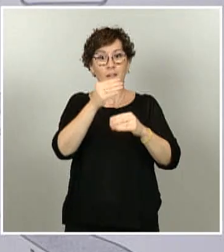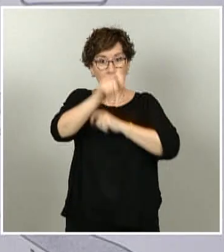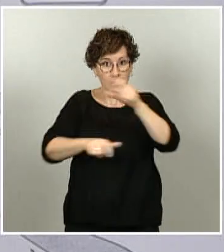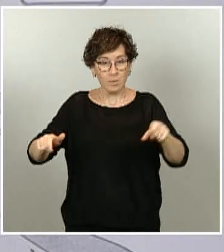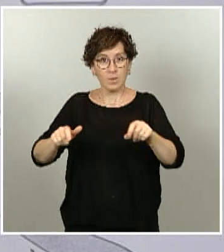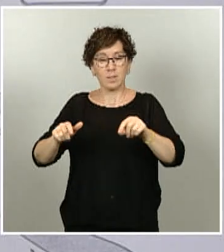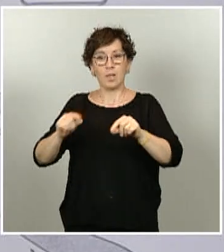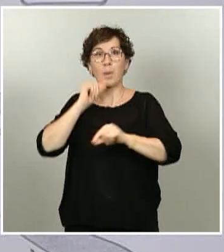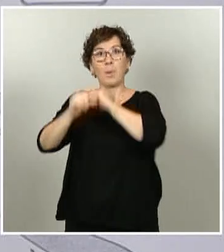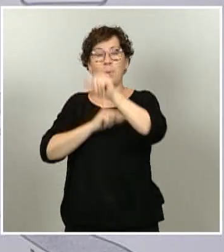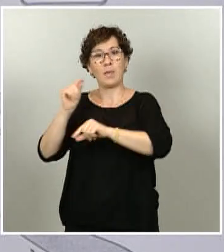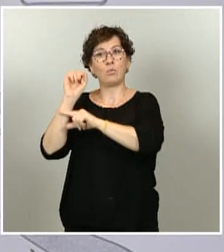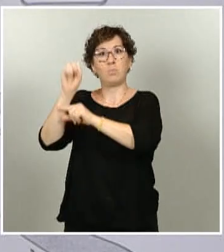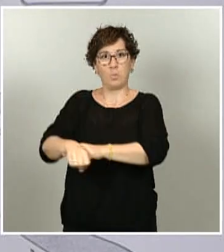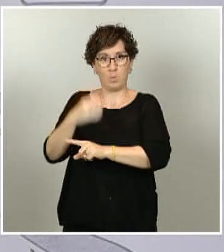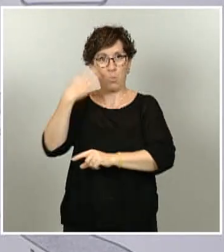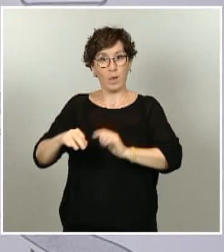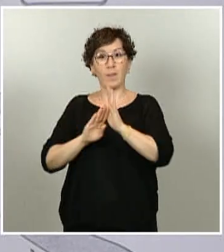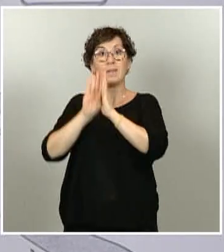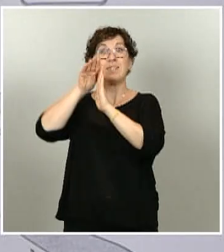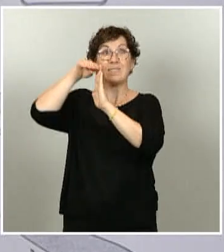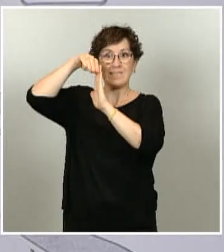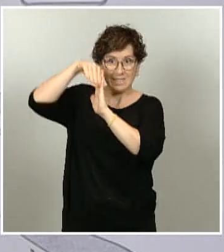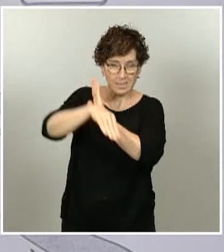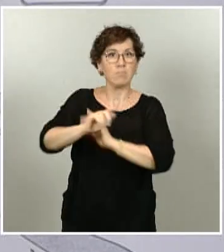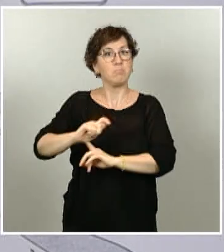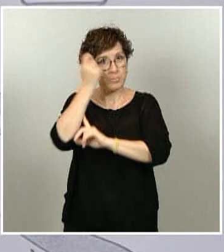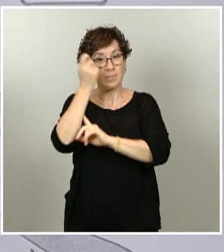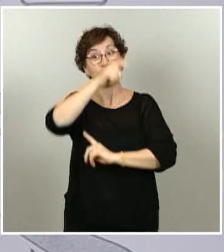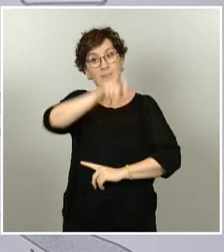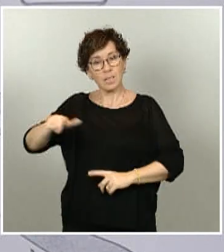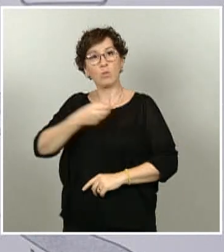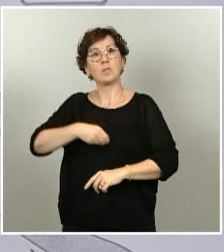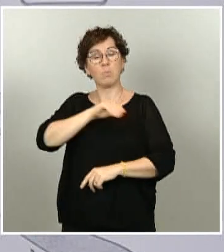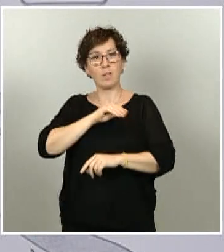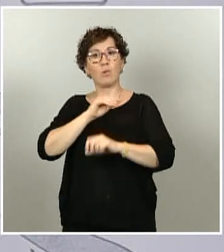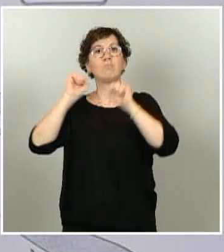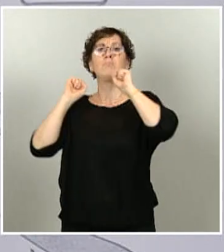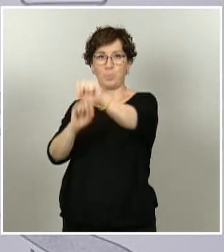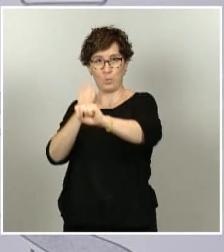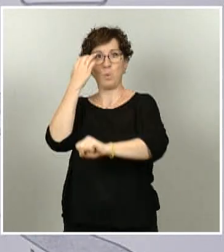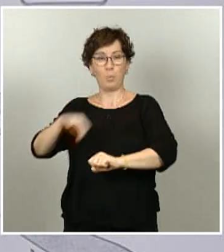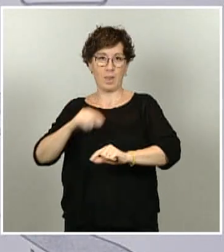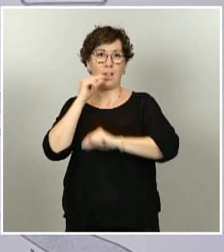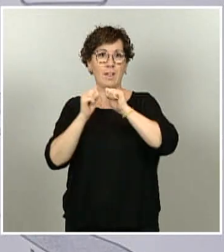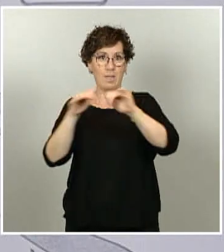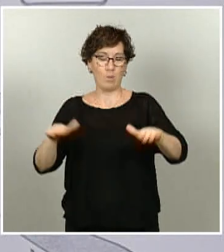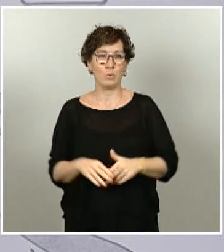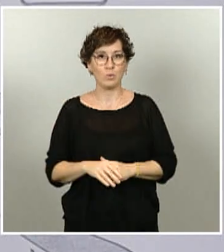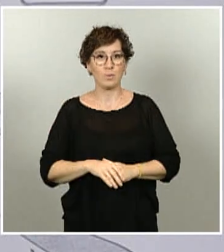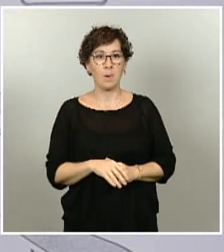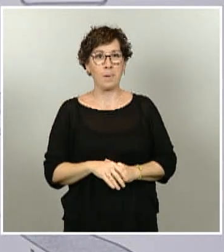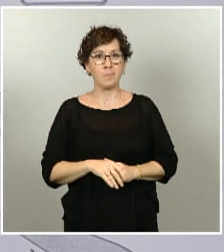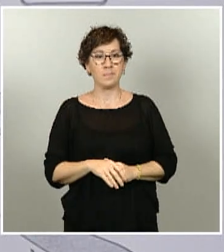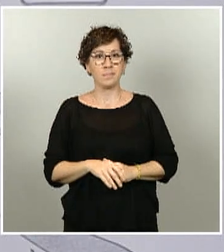doblegado la curva? ¿Y son los españoles los que han parado unidos al virus? En consecuencia, la gran ola de la pandemia